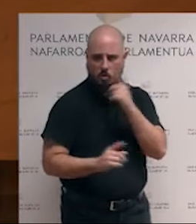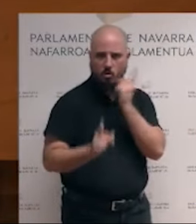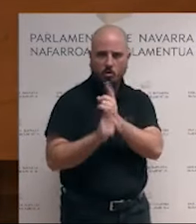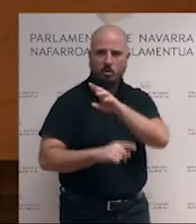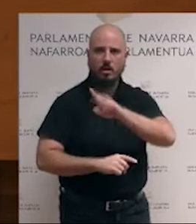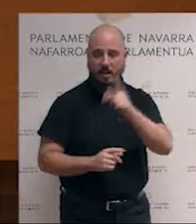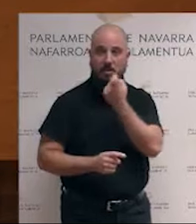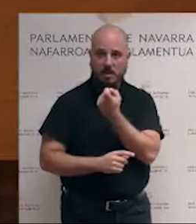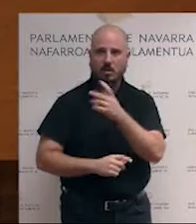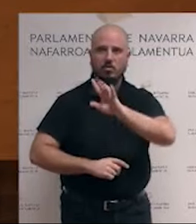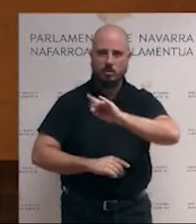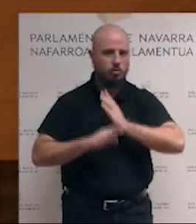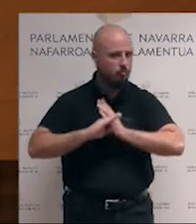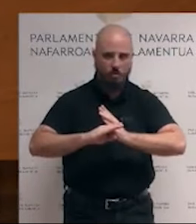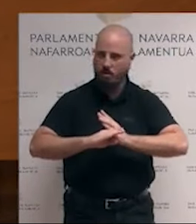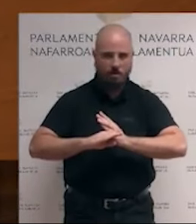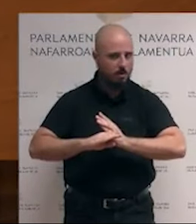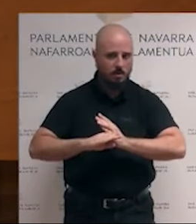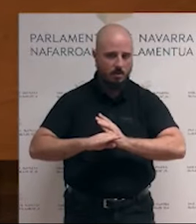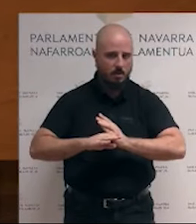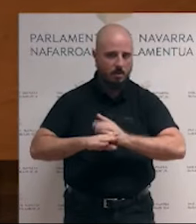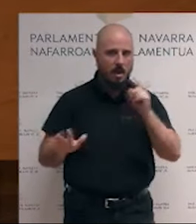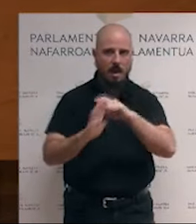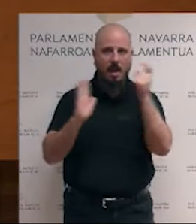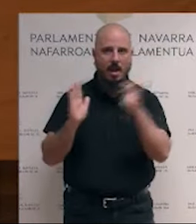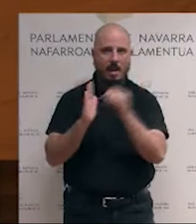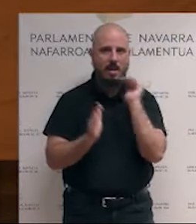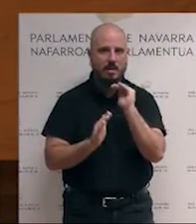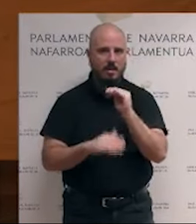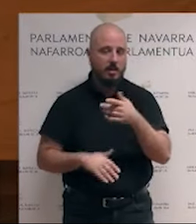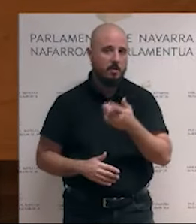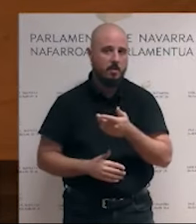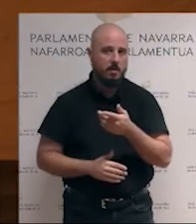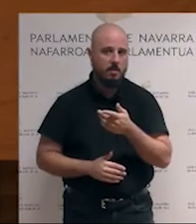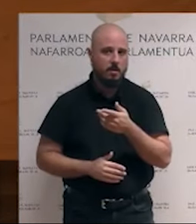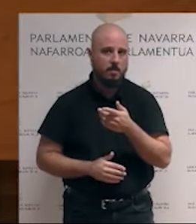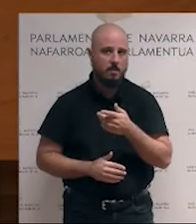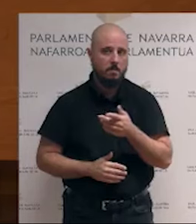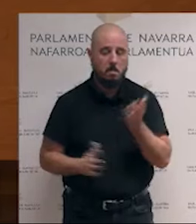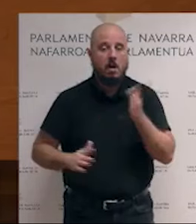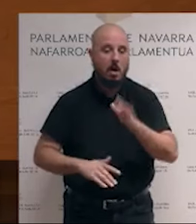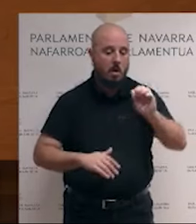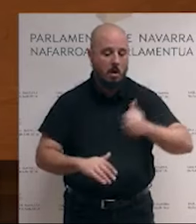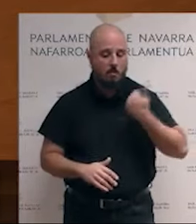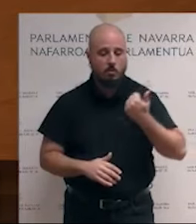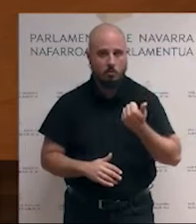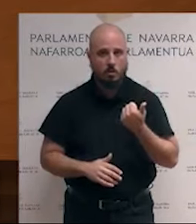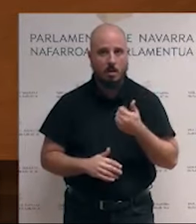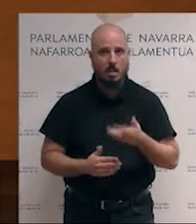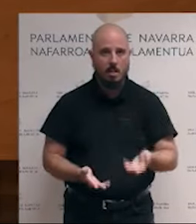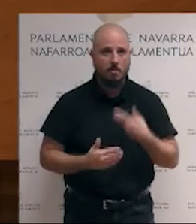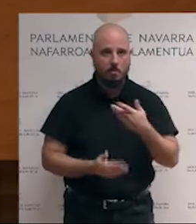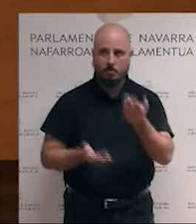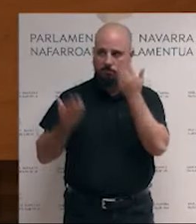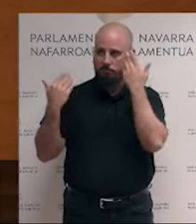suficiente. Está la Ley de Extranjería. Y en este sentido, quiero aprovechar esta ocasión para felicitarnos